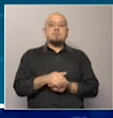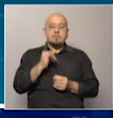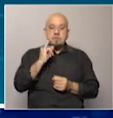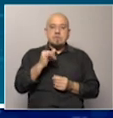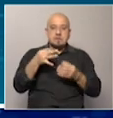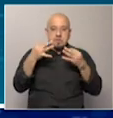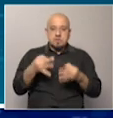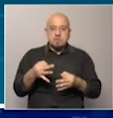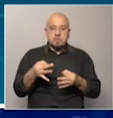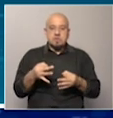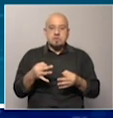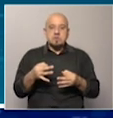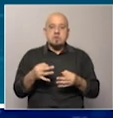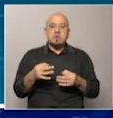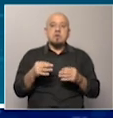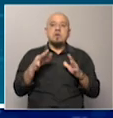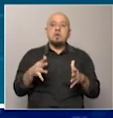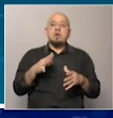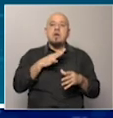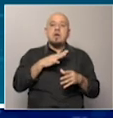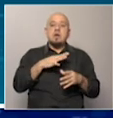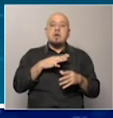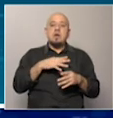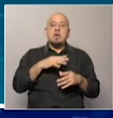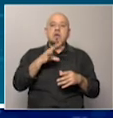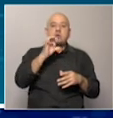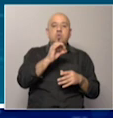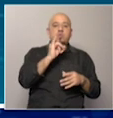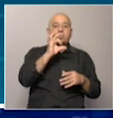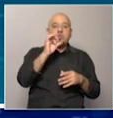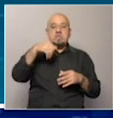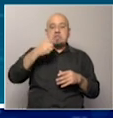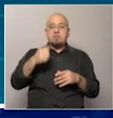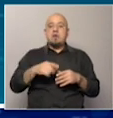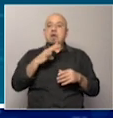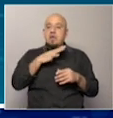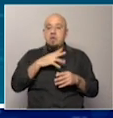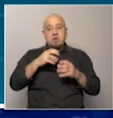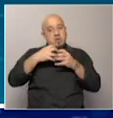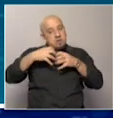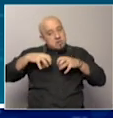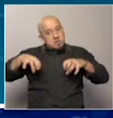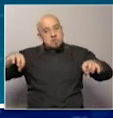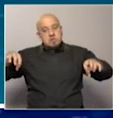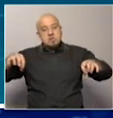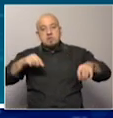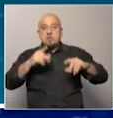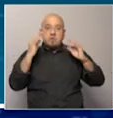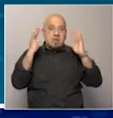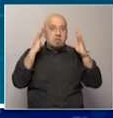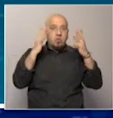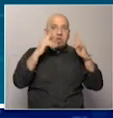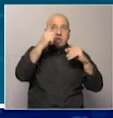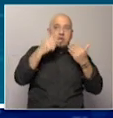quiero dejar esta anotación, es que va a haber un cisma entre los pueblos y los gobernantes. Es decir, mientras que todos van a aplaudir a los